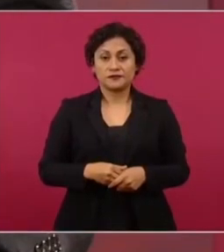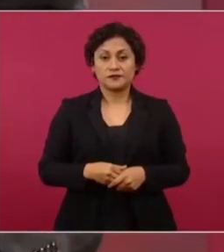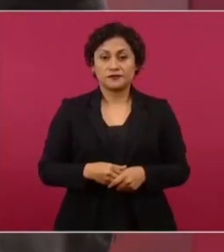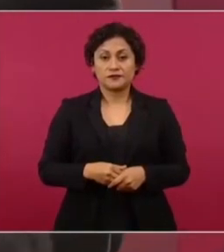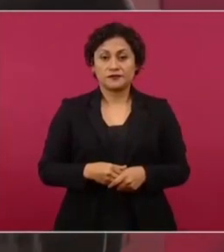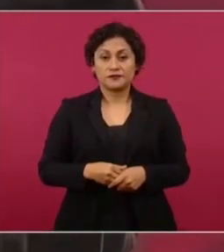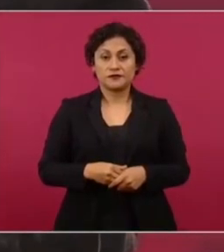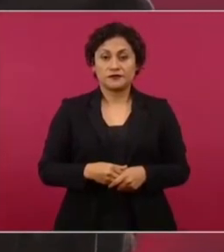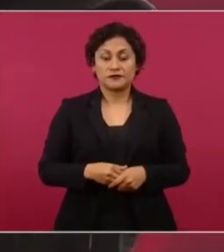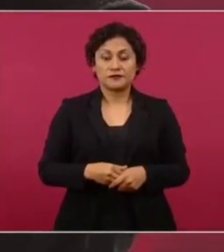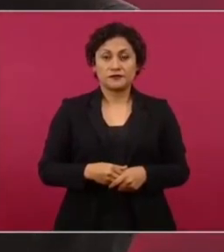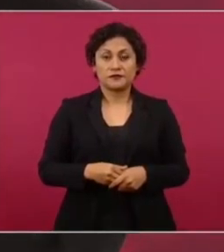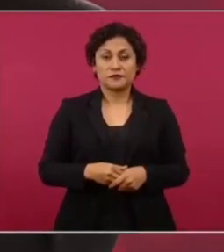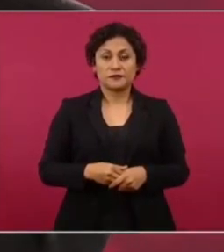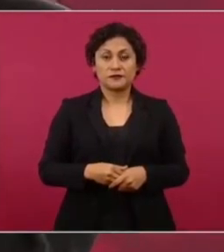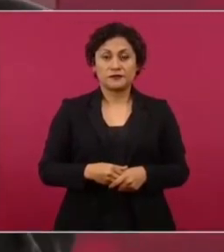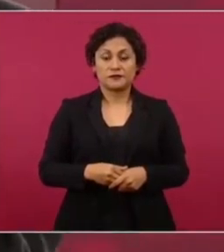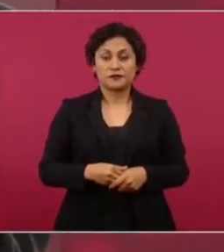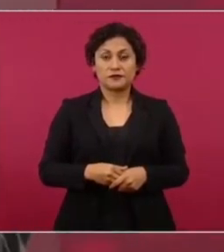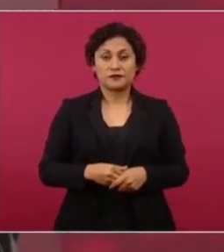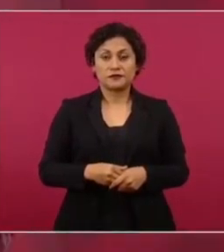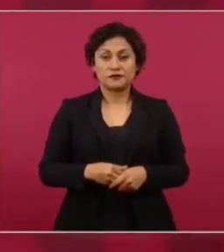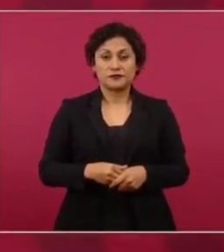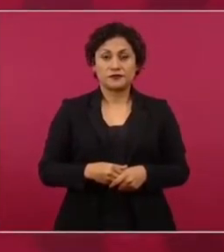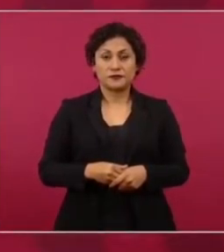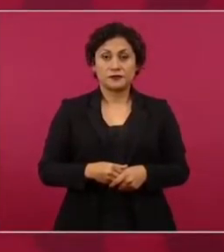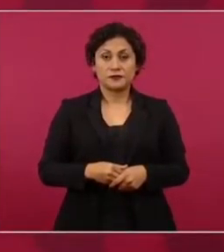grande si este